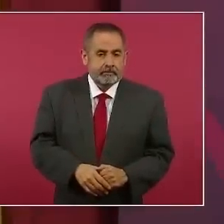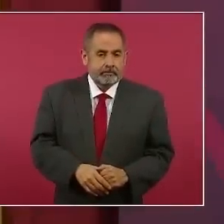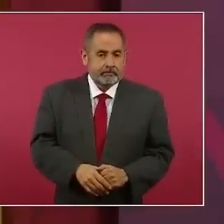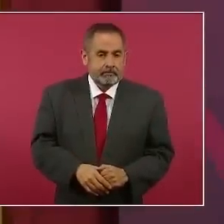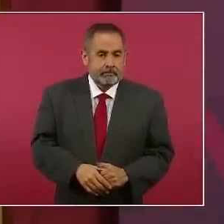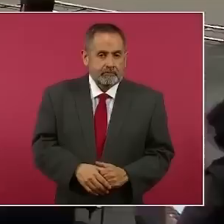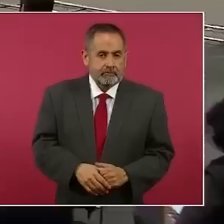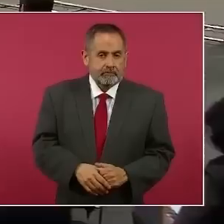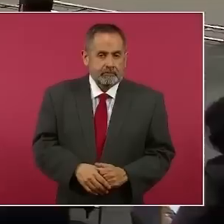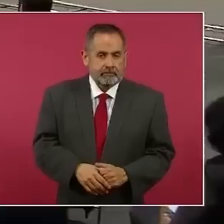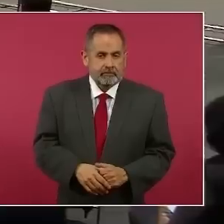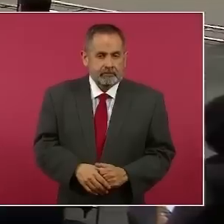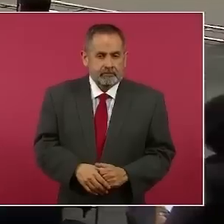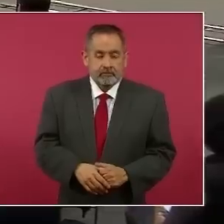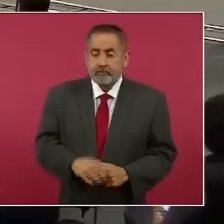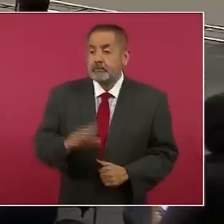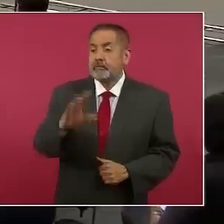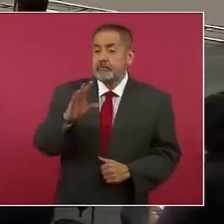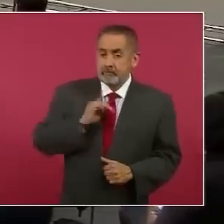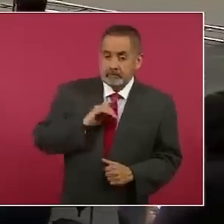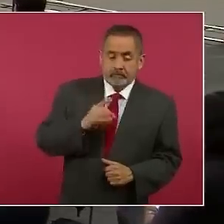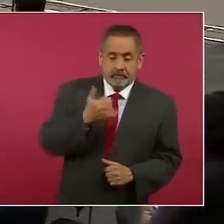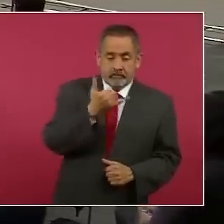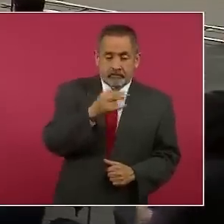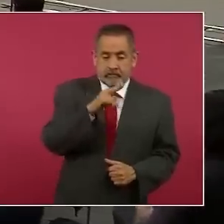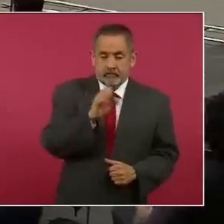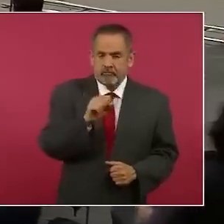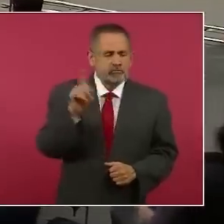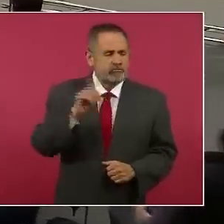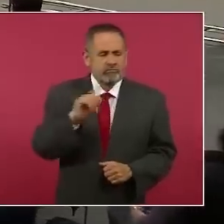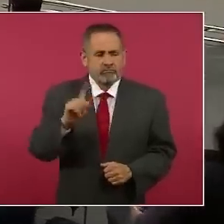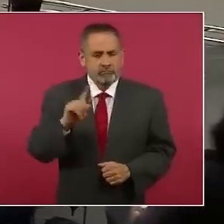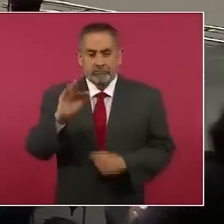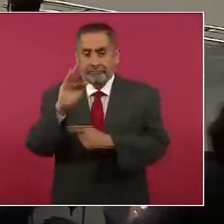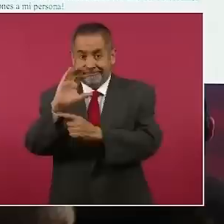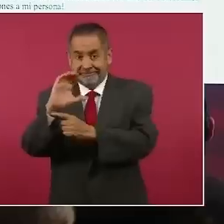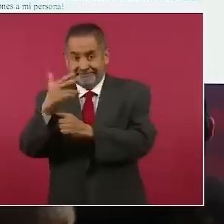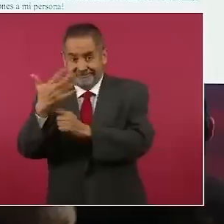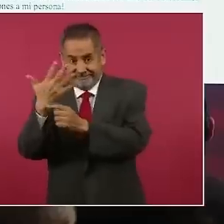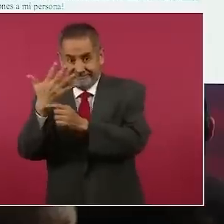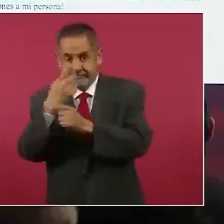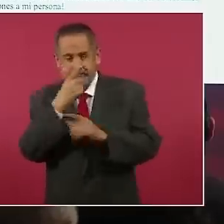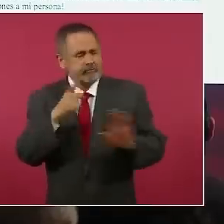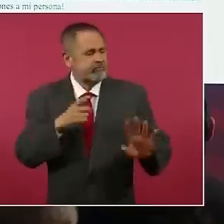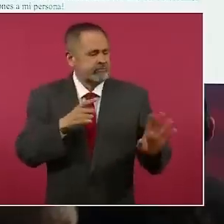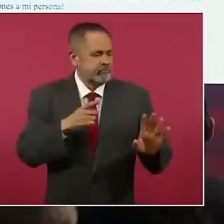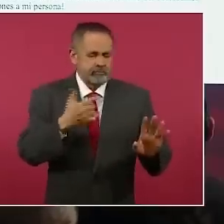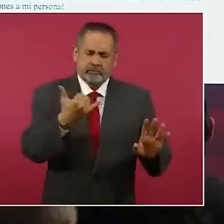Cuando me comentó que Yunes estaba haciendo bien su trabajo, eso le dijo Calderón,